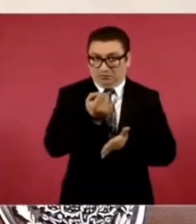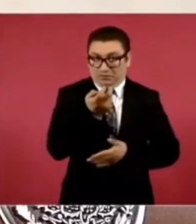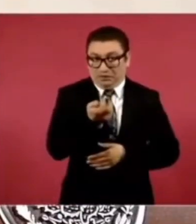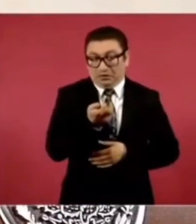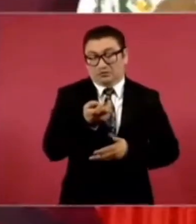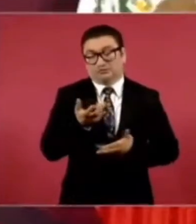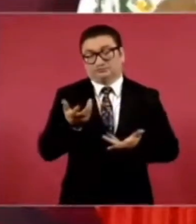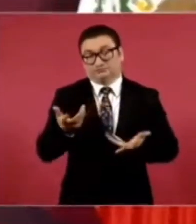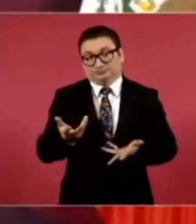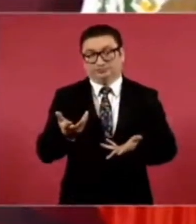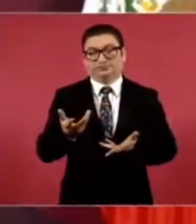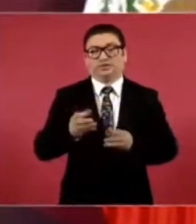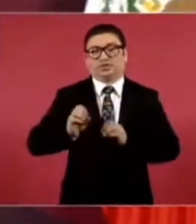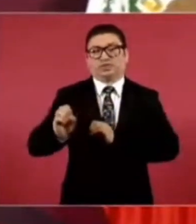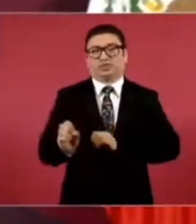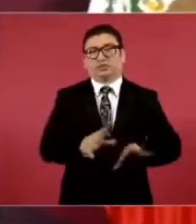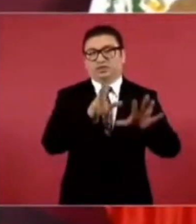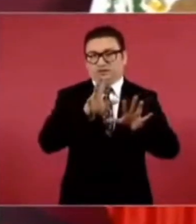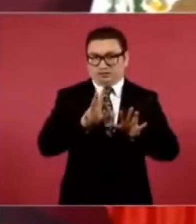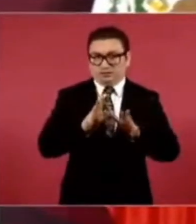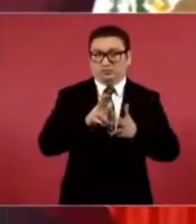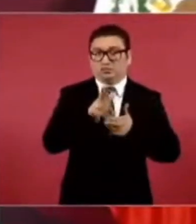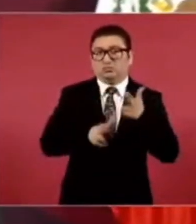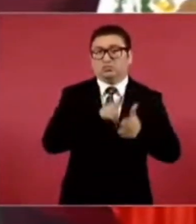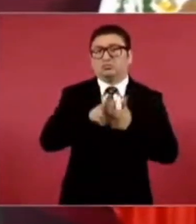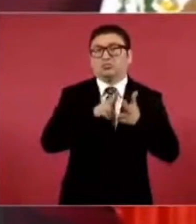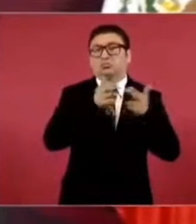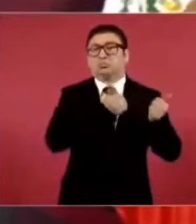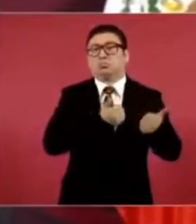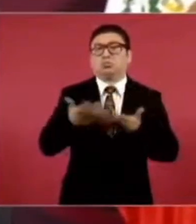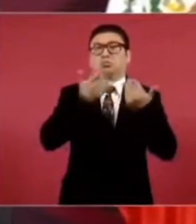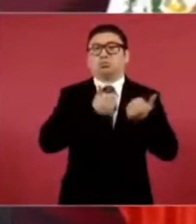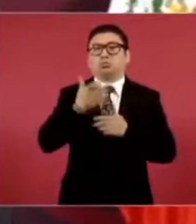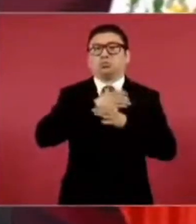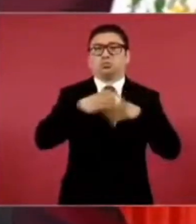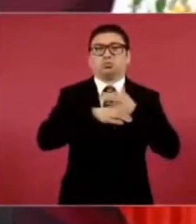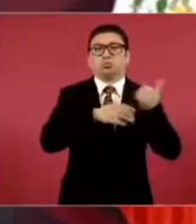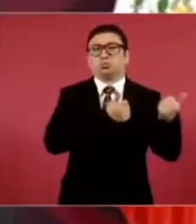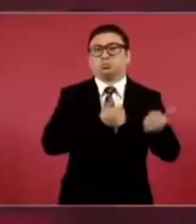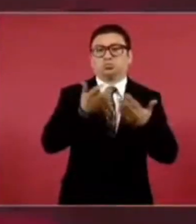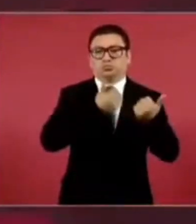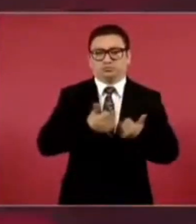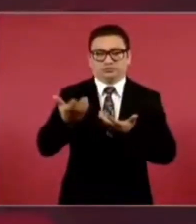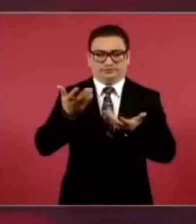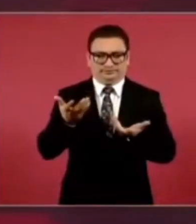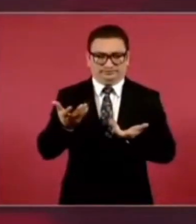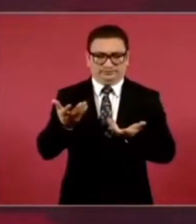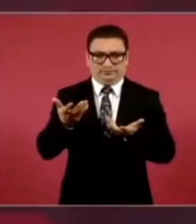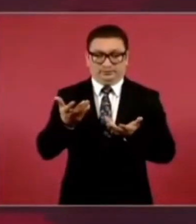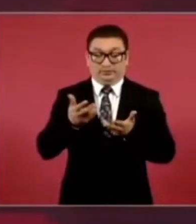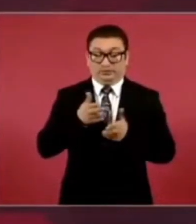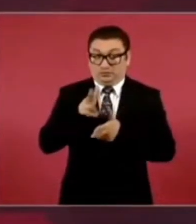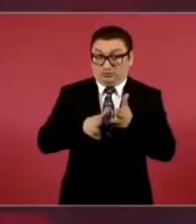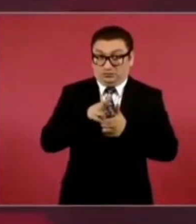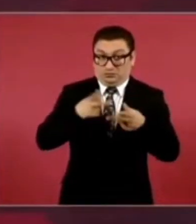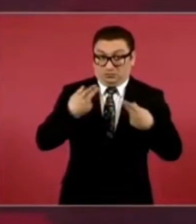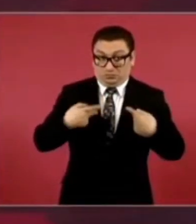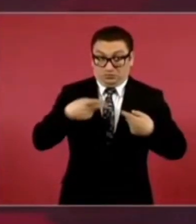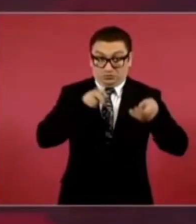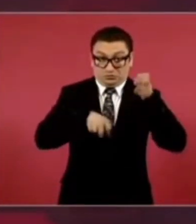y dejar nada más los trenes de carga se quitaron los trenes de